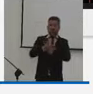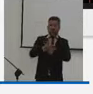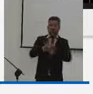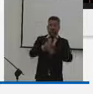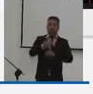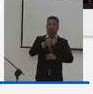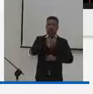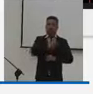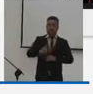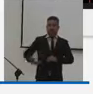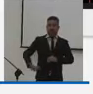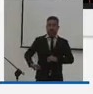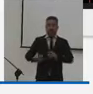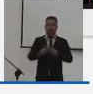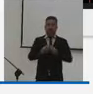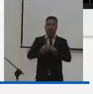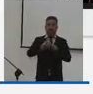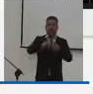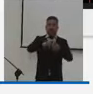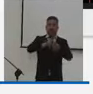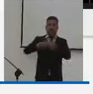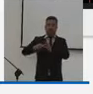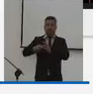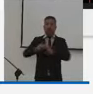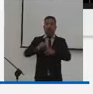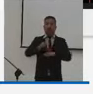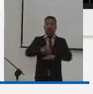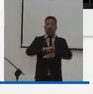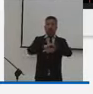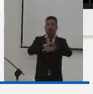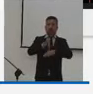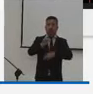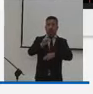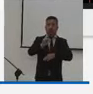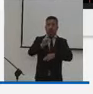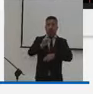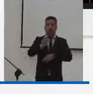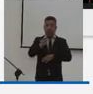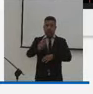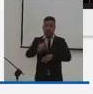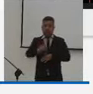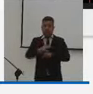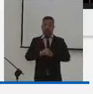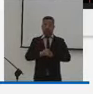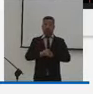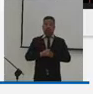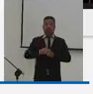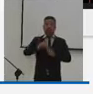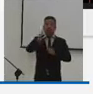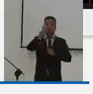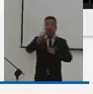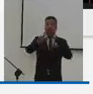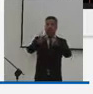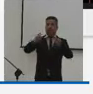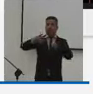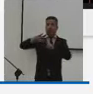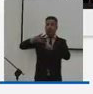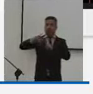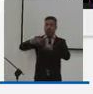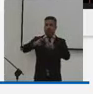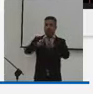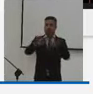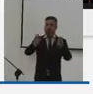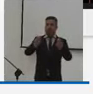resaltaba nuestro presidente del Comité Olímpico, el doctor Baltasar Medina. En el título cuarto,